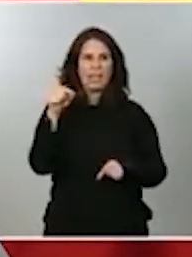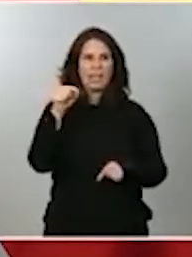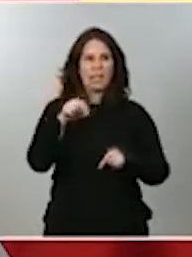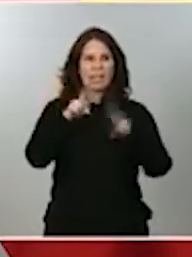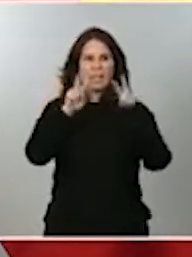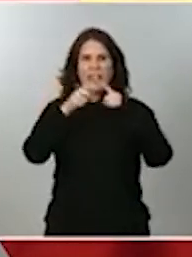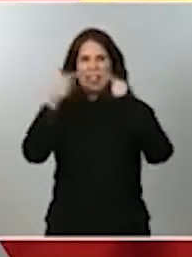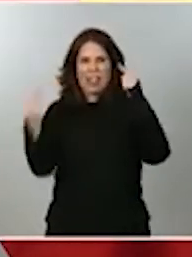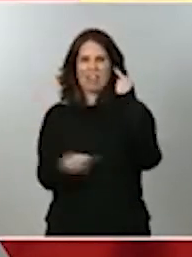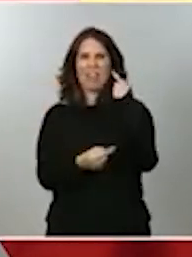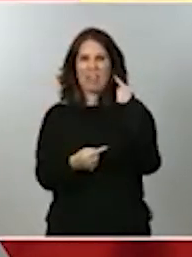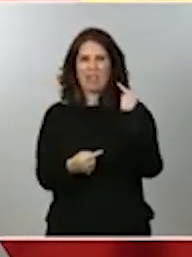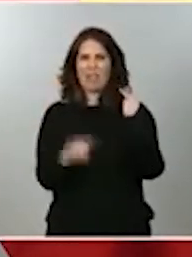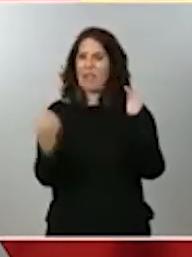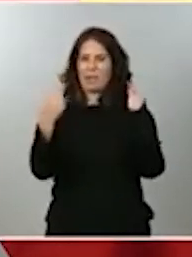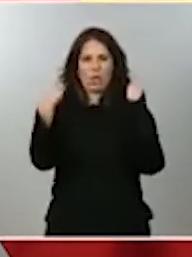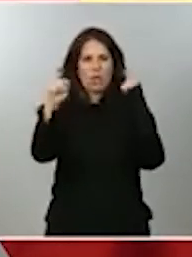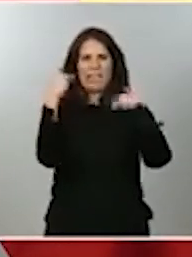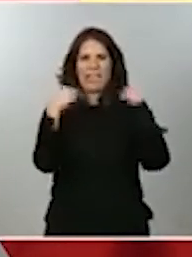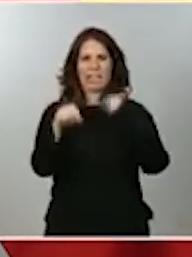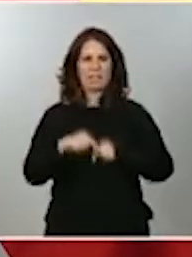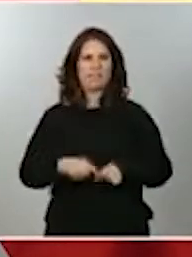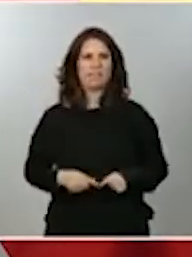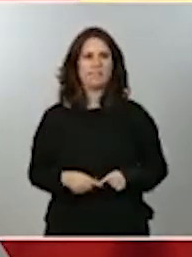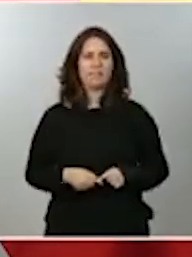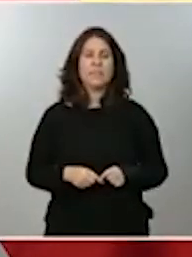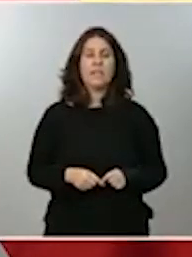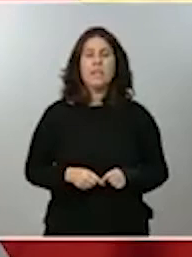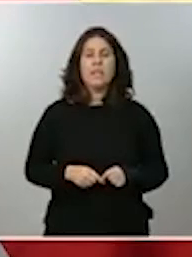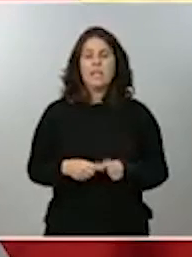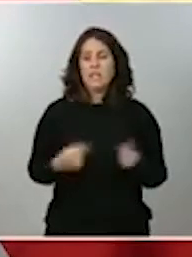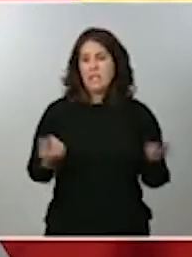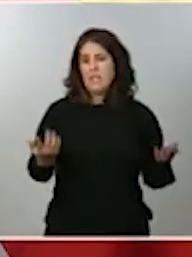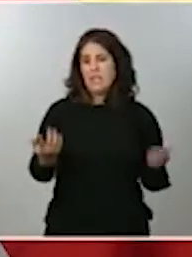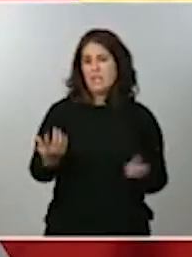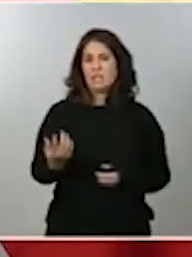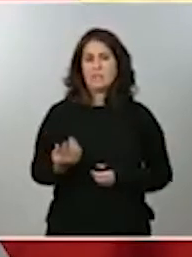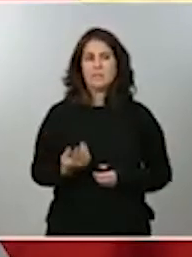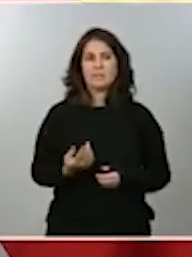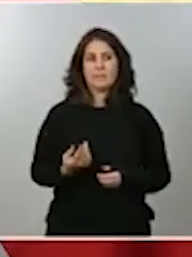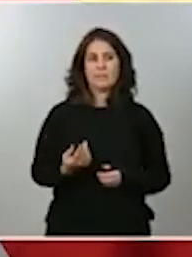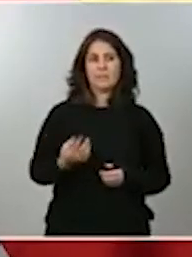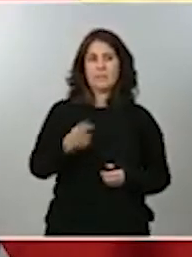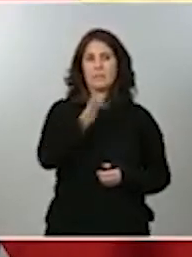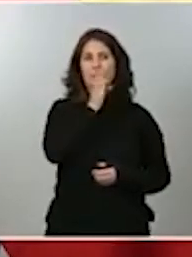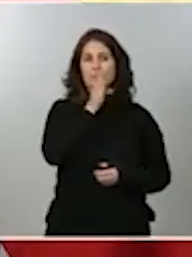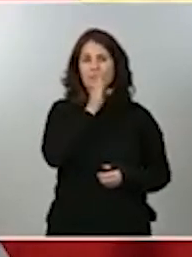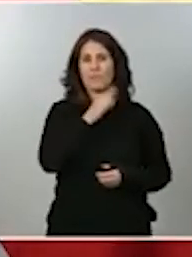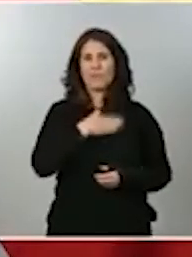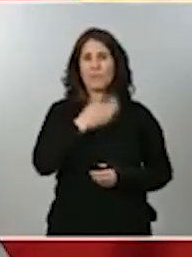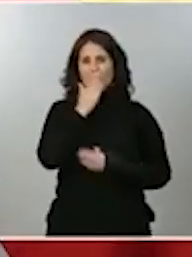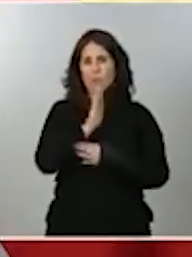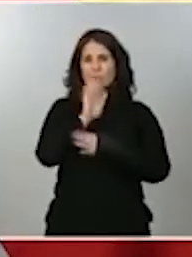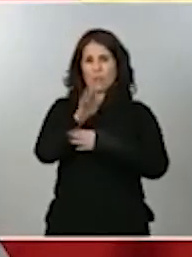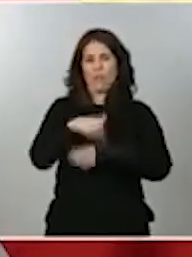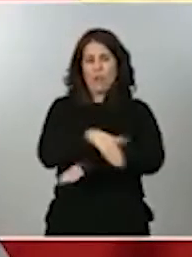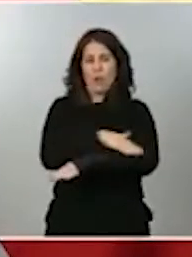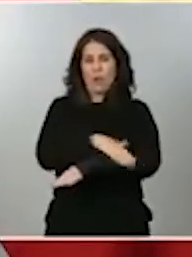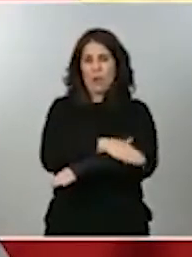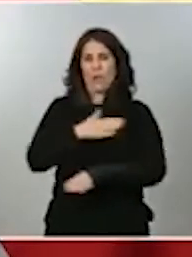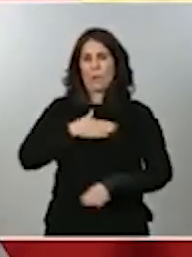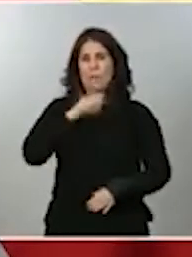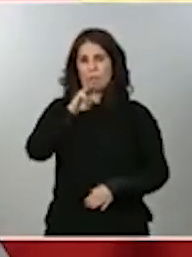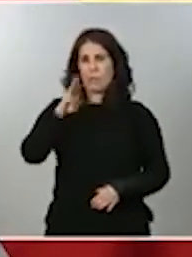en este momento. Y, desde luego, frente a la posición del Gobierno del Partido Popular antecedente, que recordaran